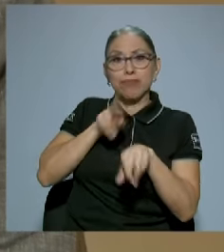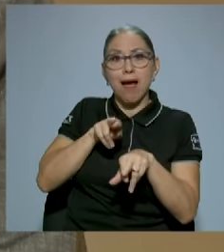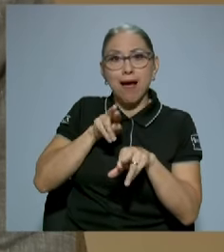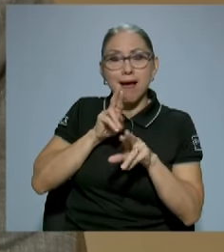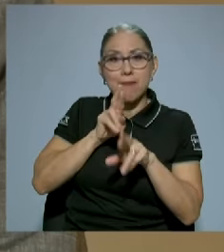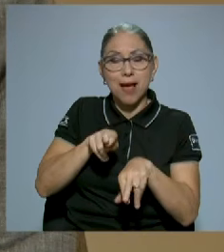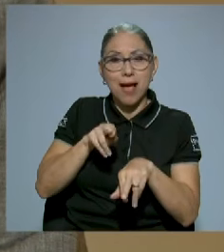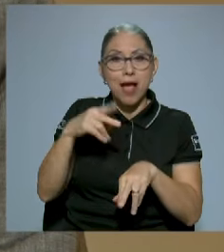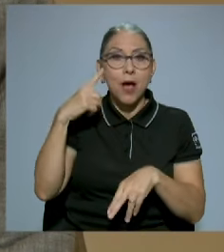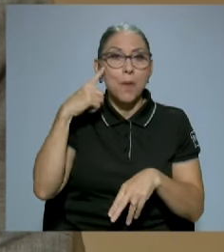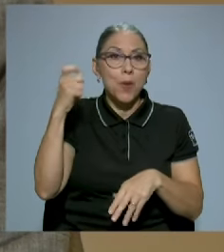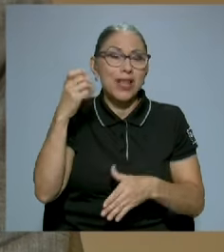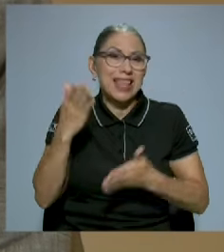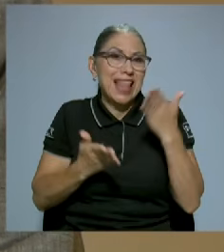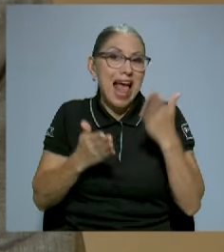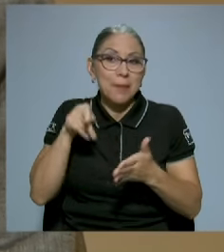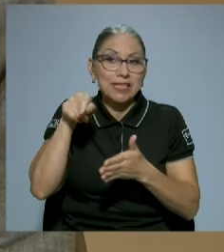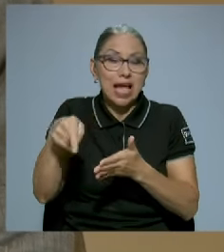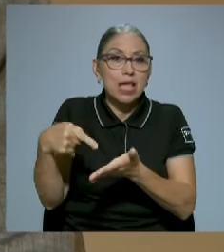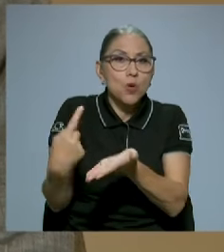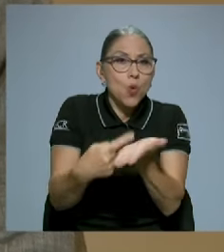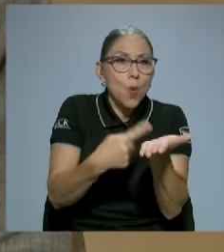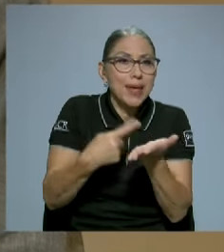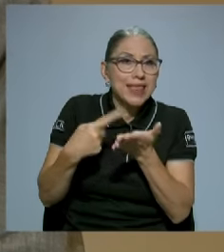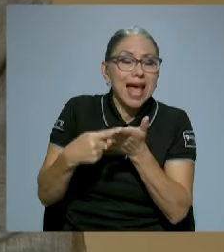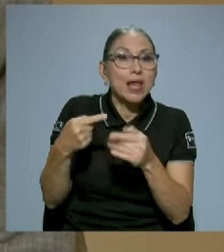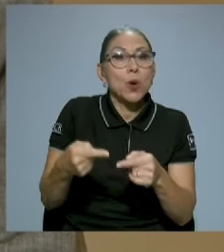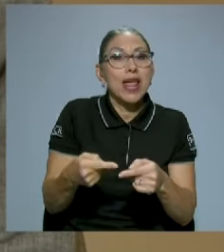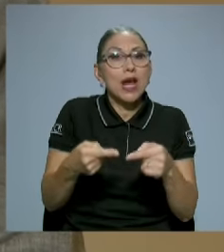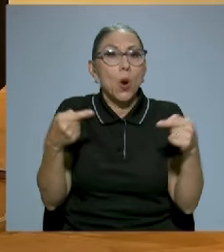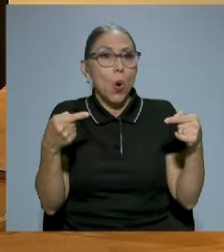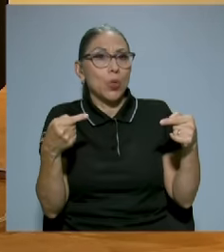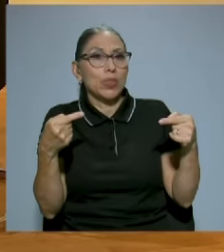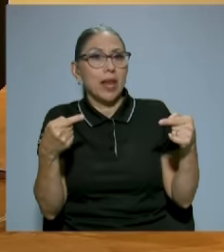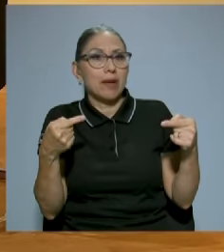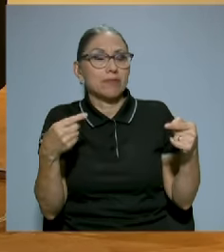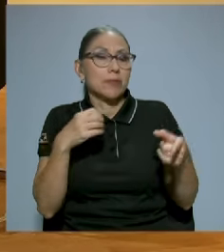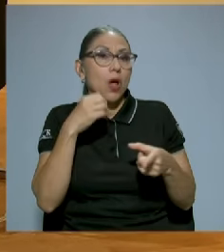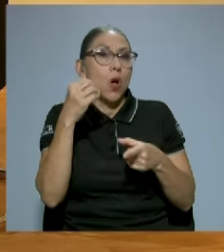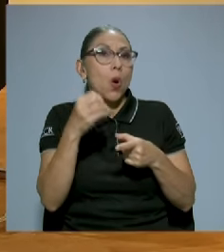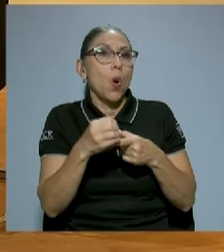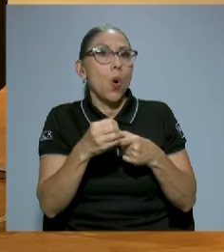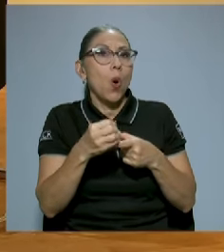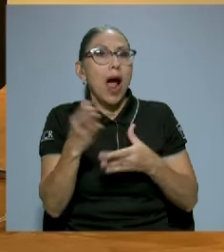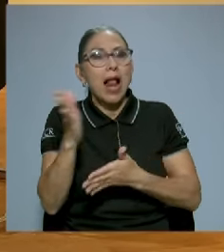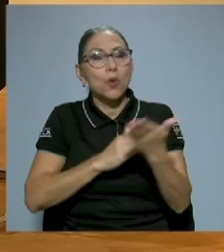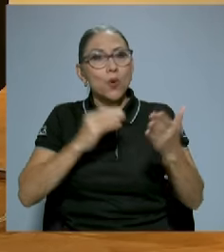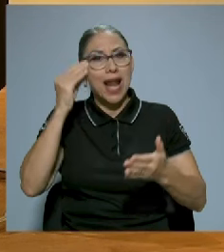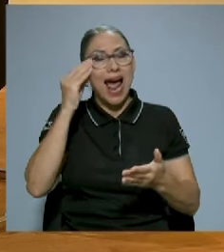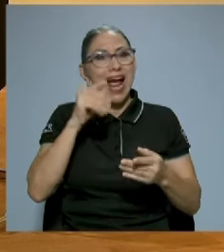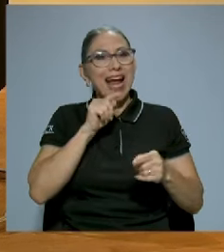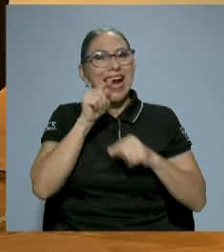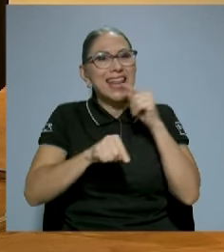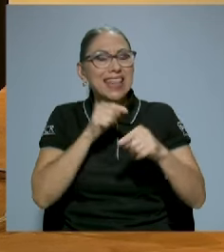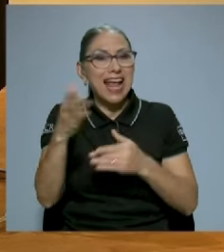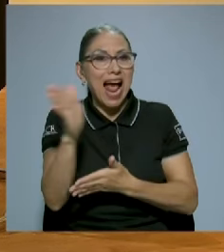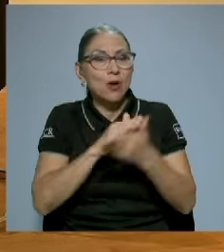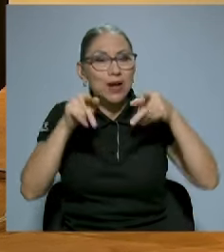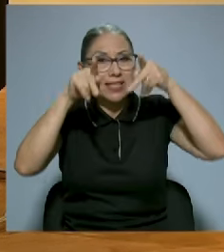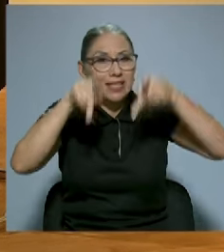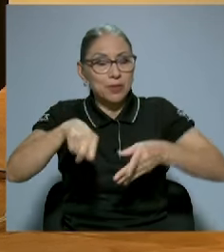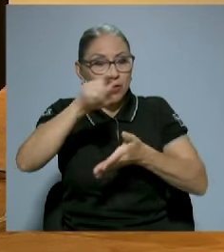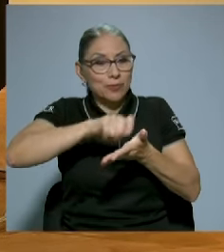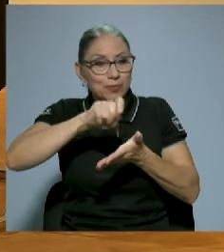hecho un comentario que iba en cuenta de lo que tal vez una crítica a algunos no los constituyentes. Algunos de los que